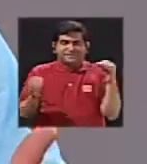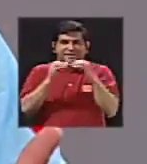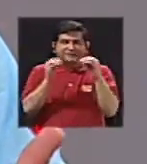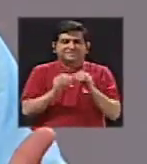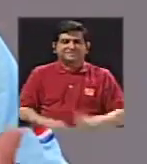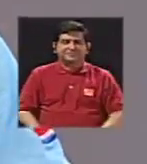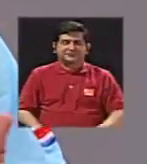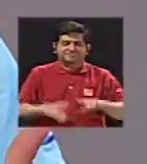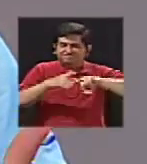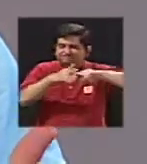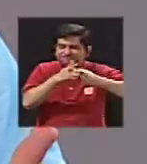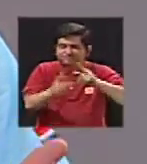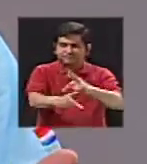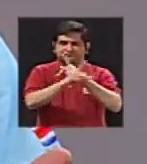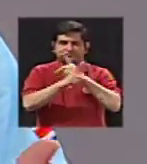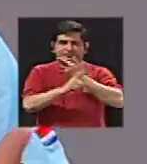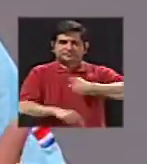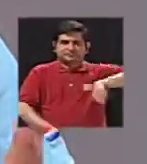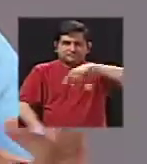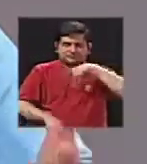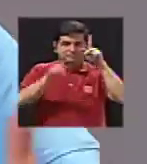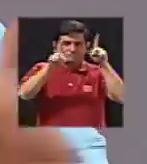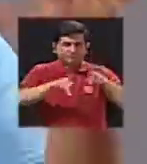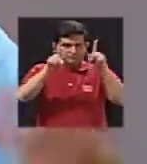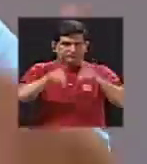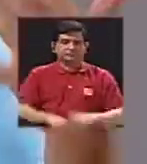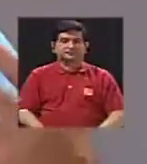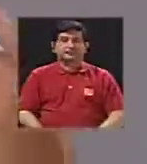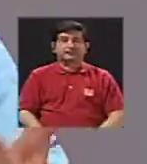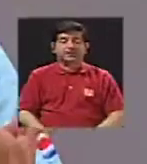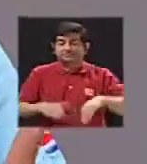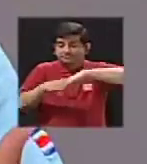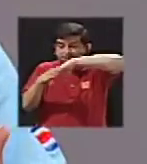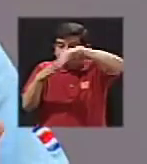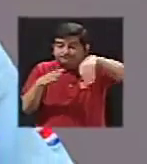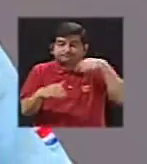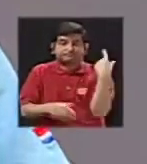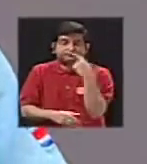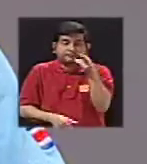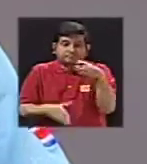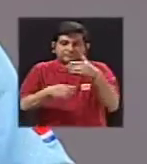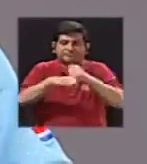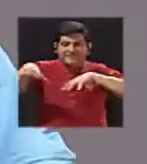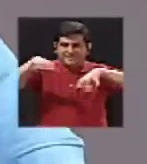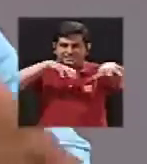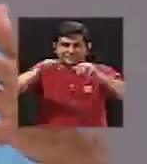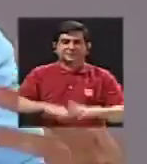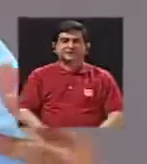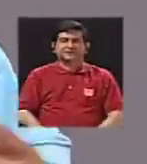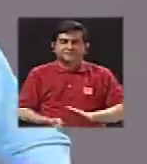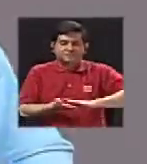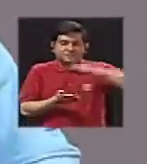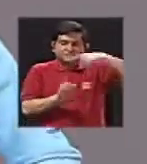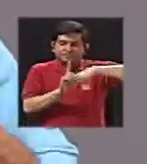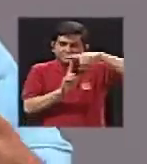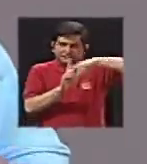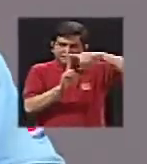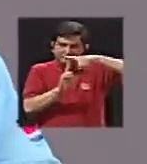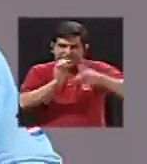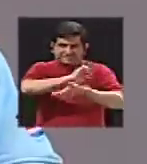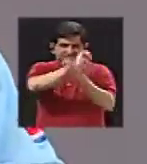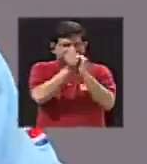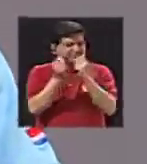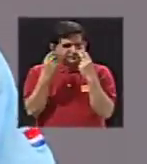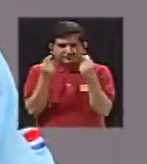herramienta, pues, para protección, ¿verdad?, de las personas, pues, el volcán constantemente hace estos eventos y aumenta la temperatura y cambia